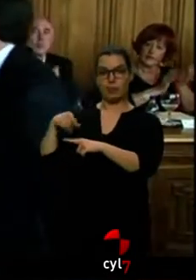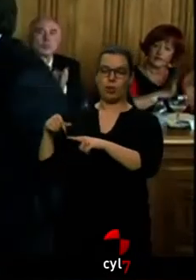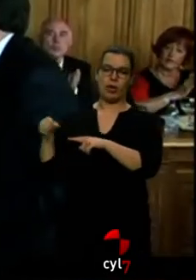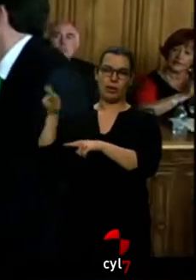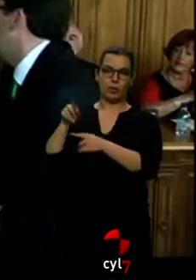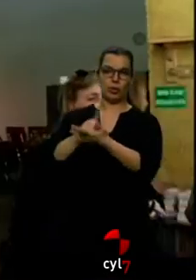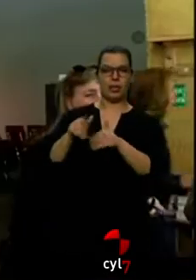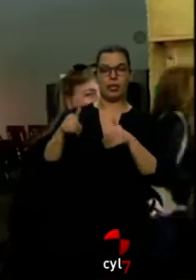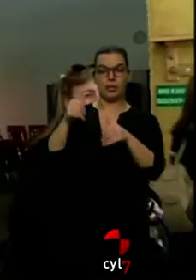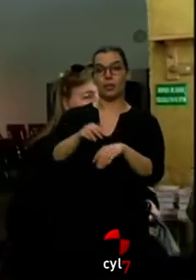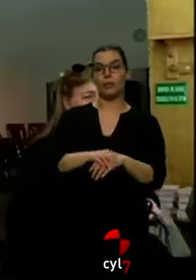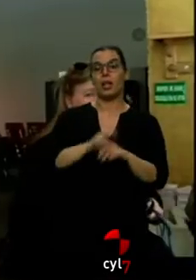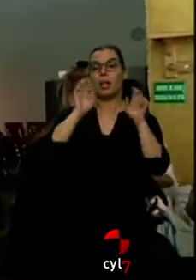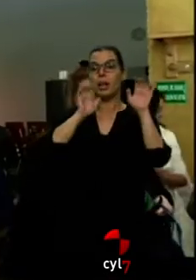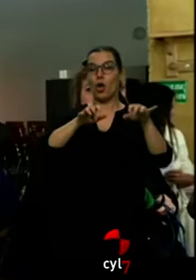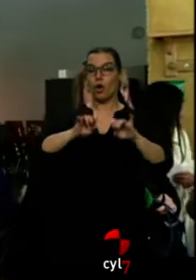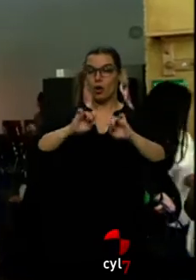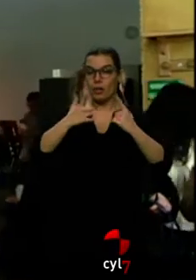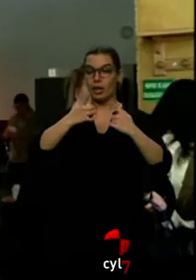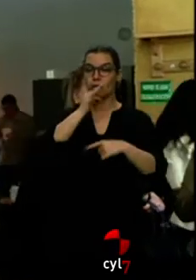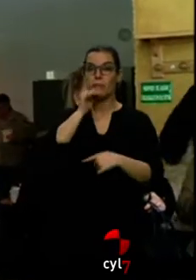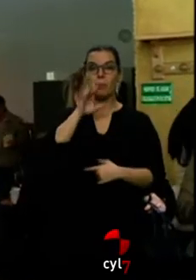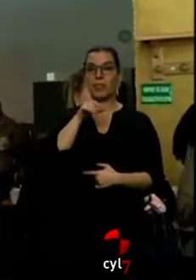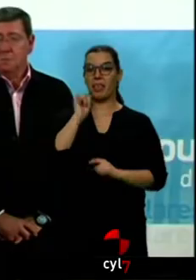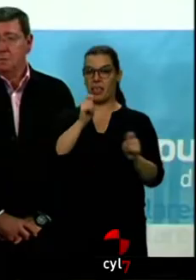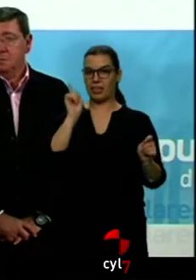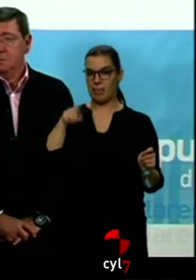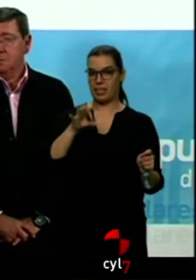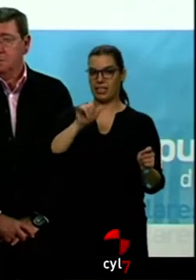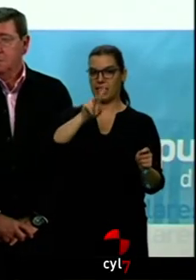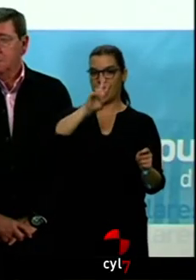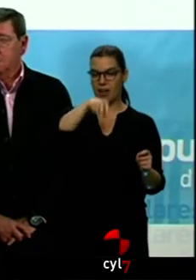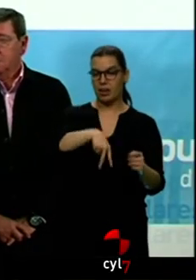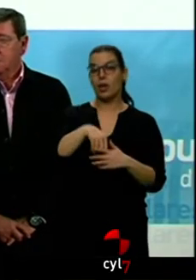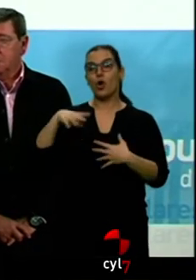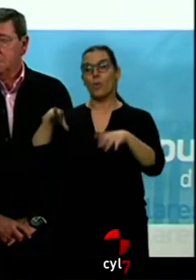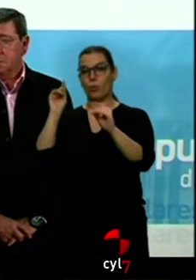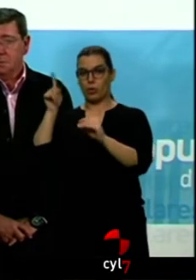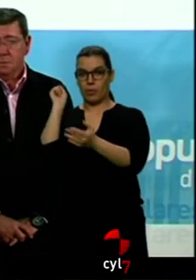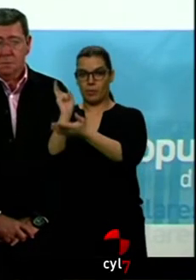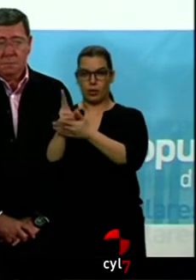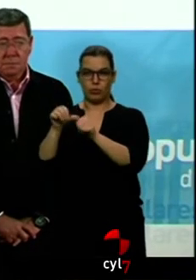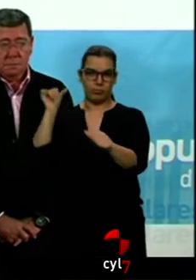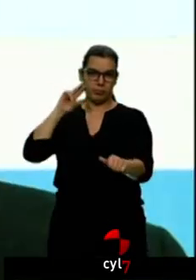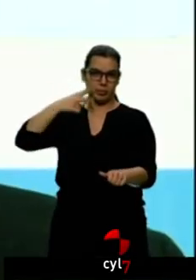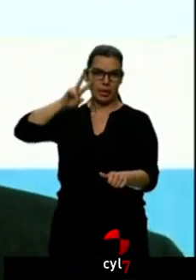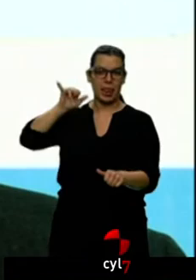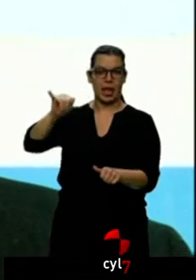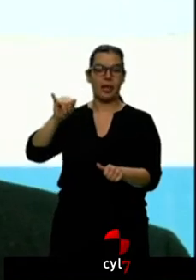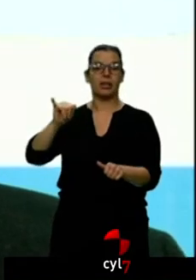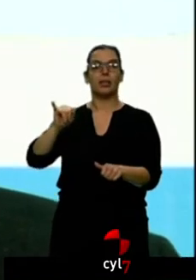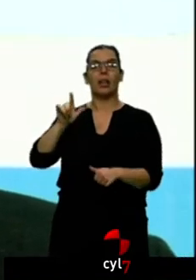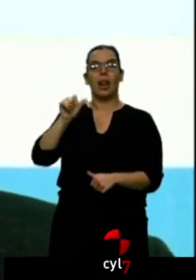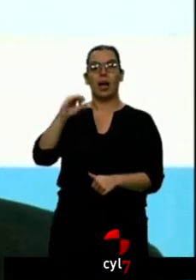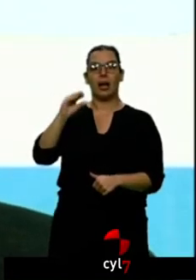la alcaldía. En León aún no hay propuesta, pero todo apunta a Antonio Silván. En Burgos también se ha apostado por un candidato con experiencia. Javier